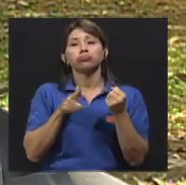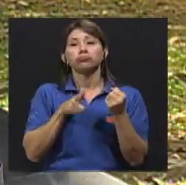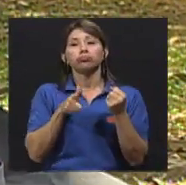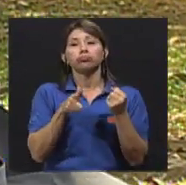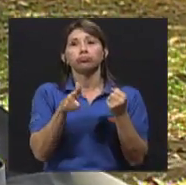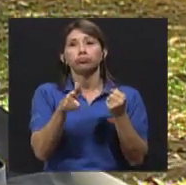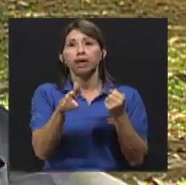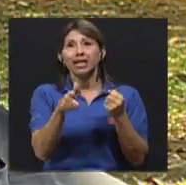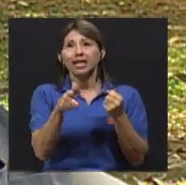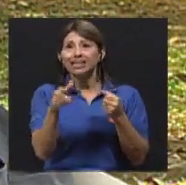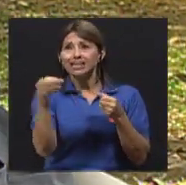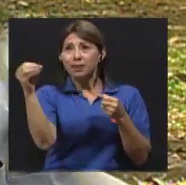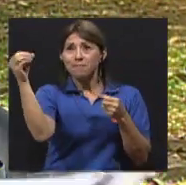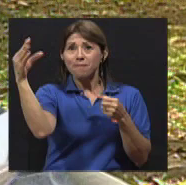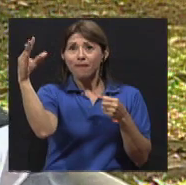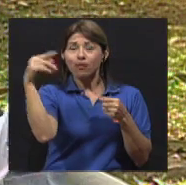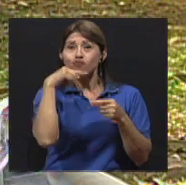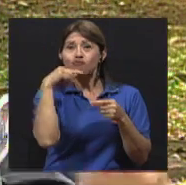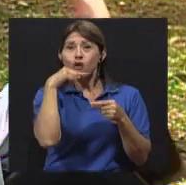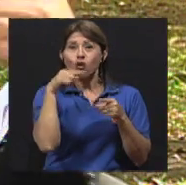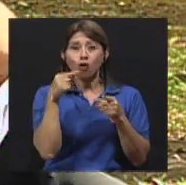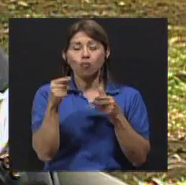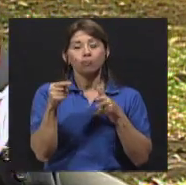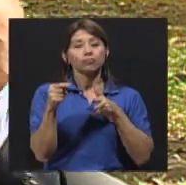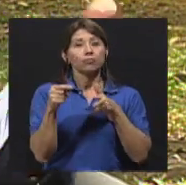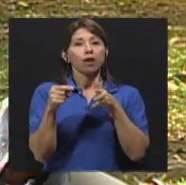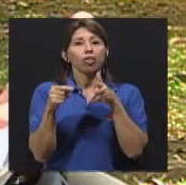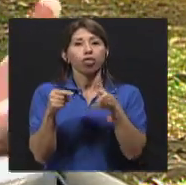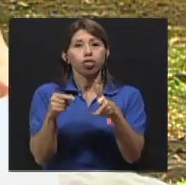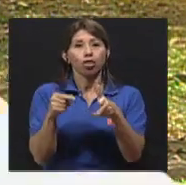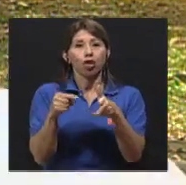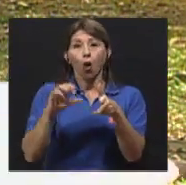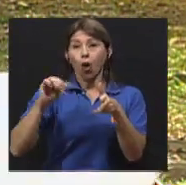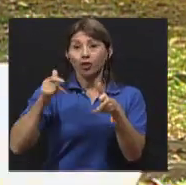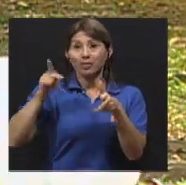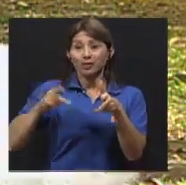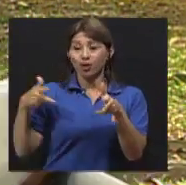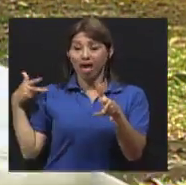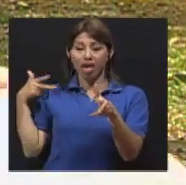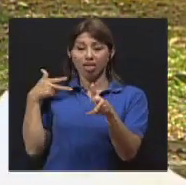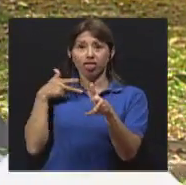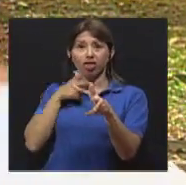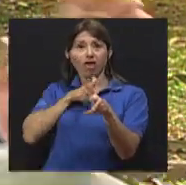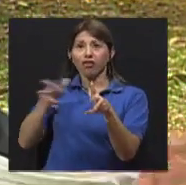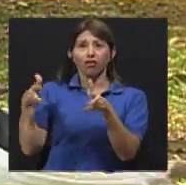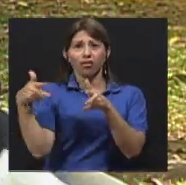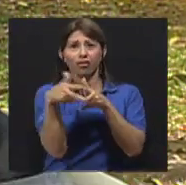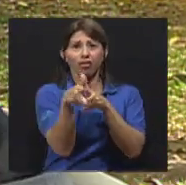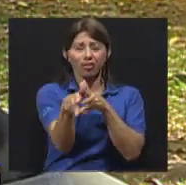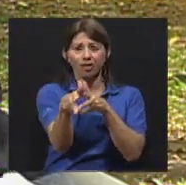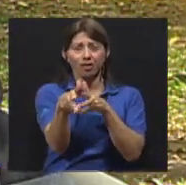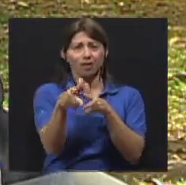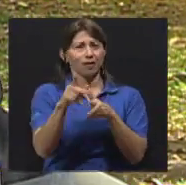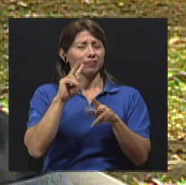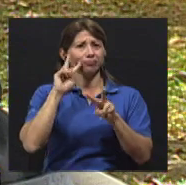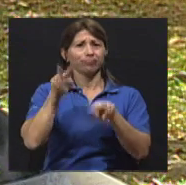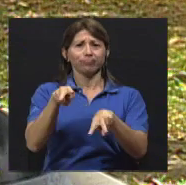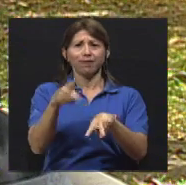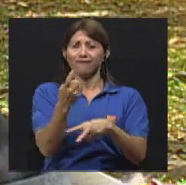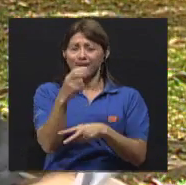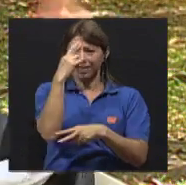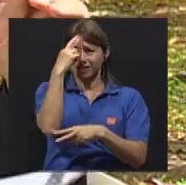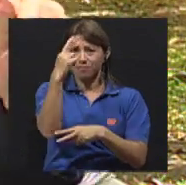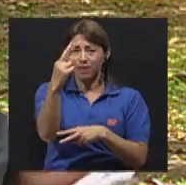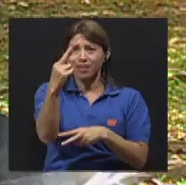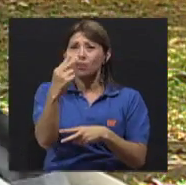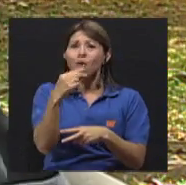supuesto. Y el chofer de atrás me adelantó y se pasó en rojo y no se fijó si iban cruzando peatones o no. Es una imprudencia de las más grandes que